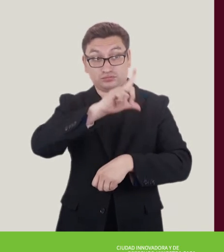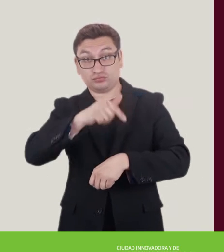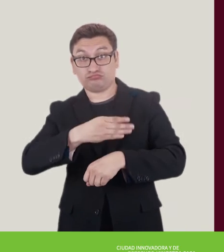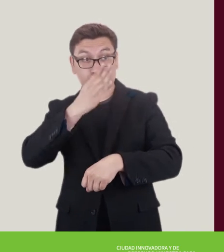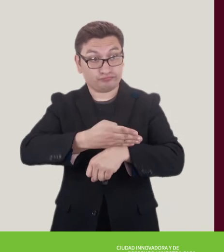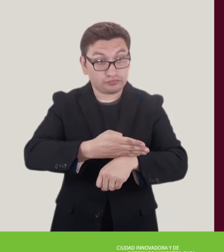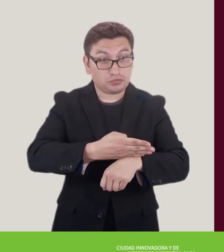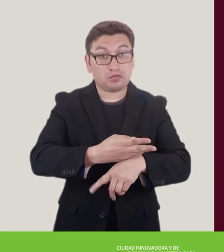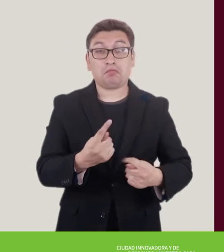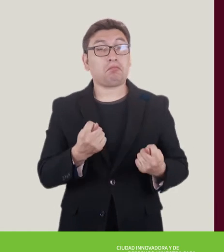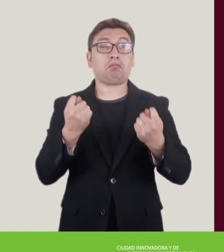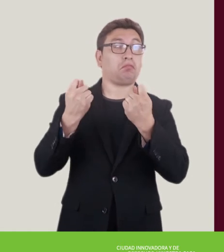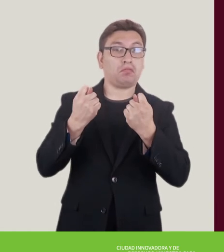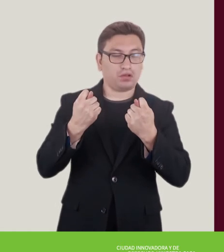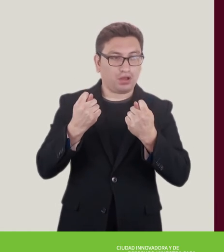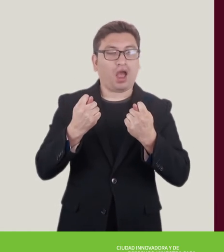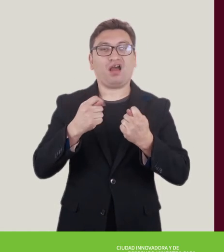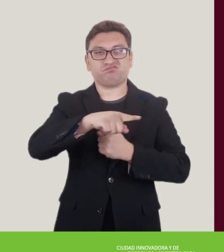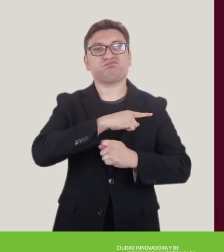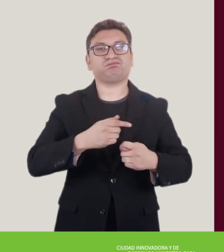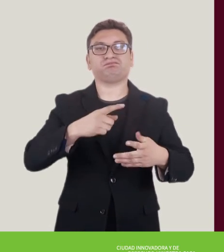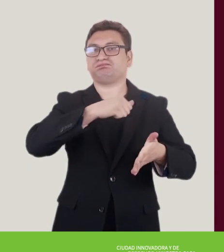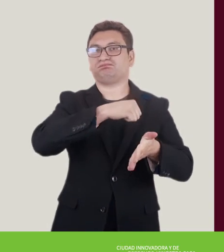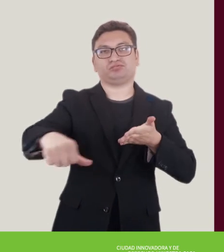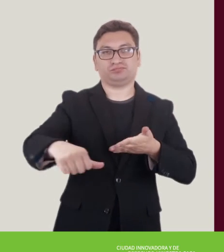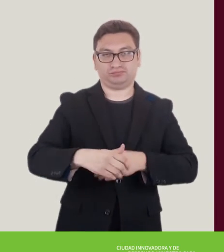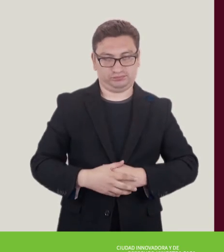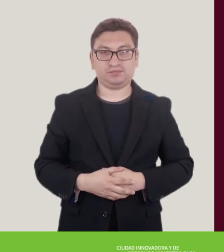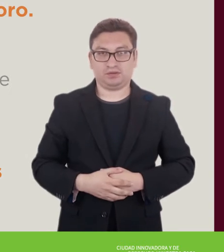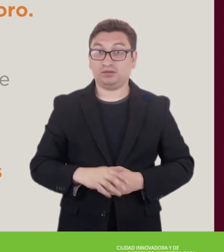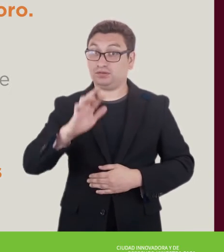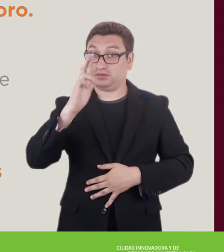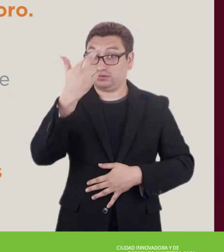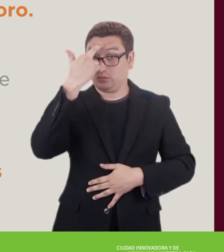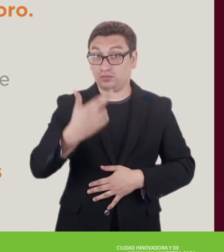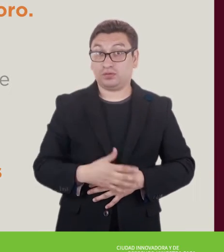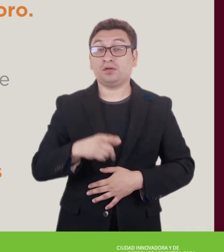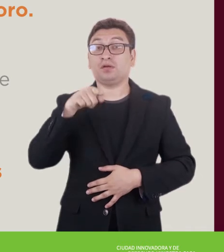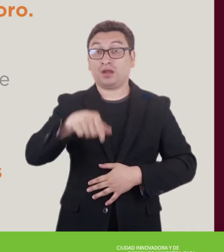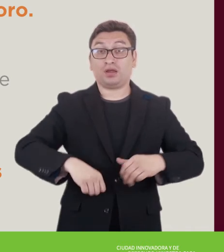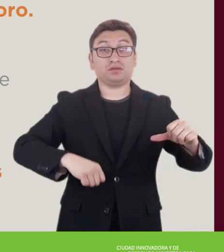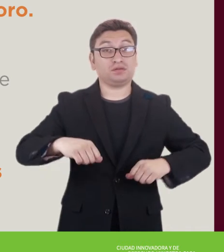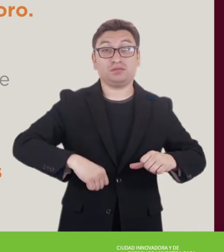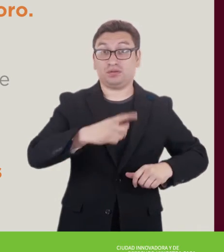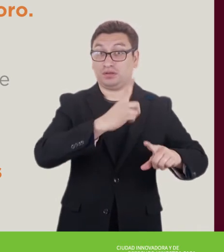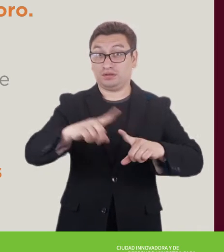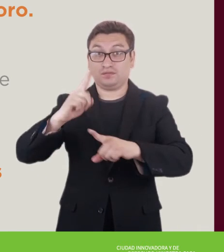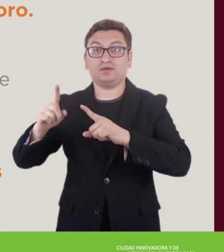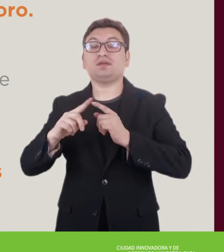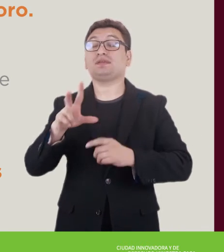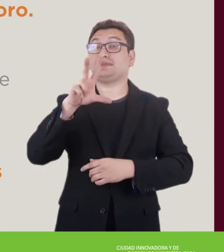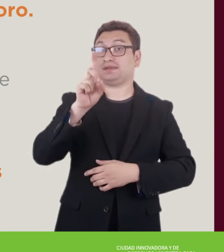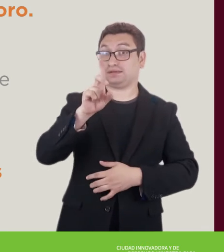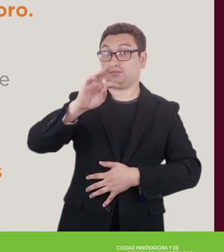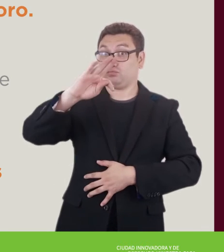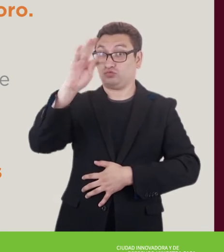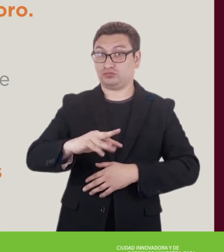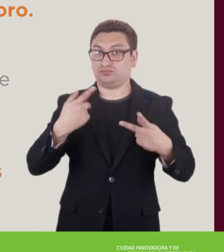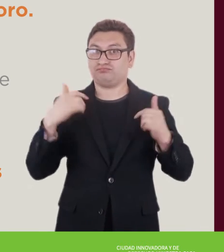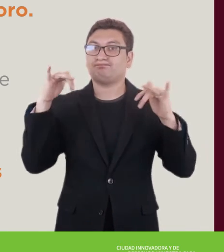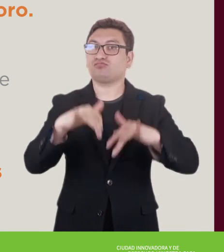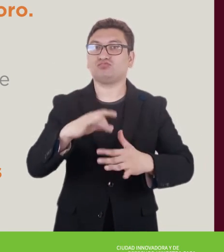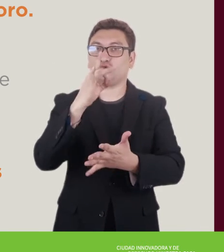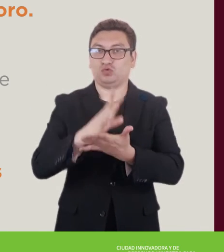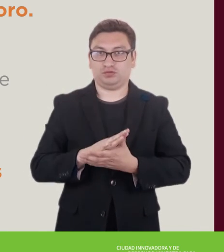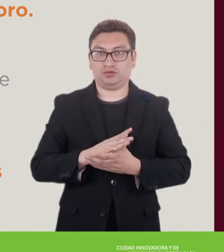de la advertencia y sanción continúen sin cumplir, serán clausurados. Es importante recordar que todas las actividades operarán al 30